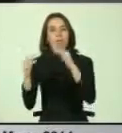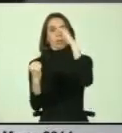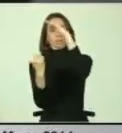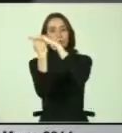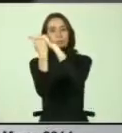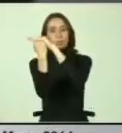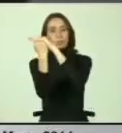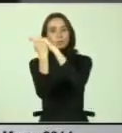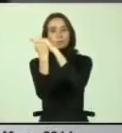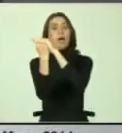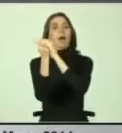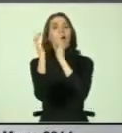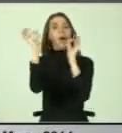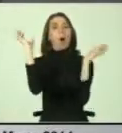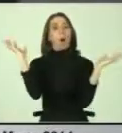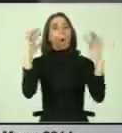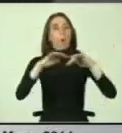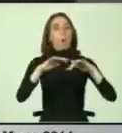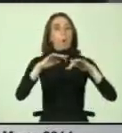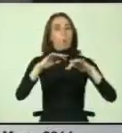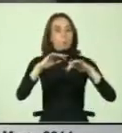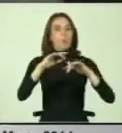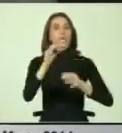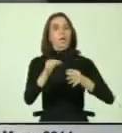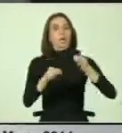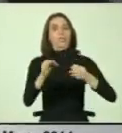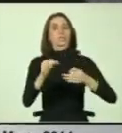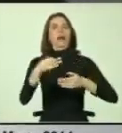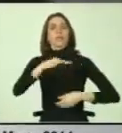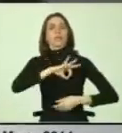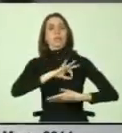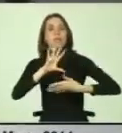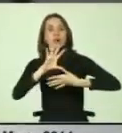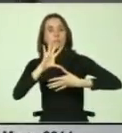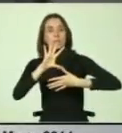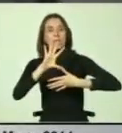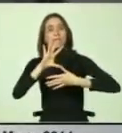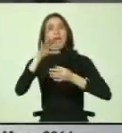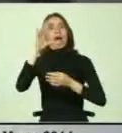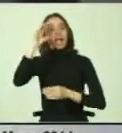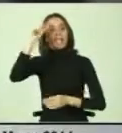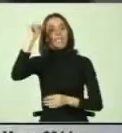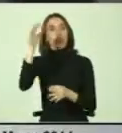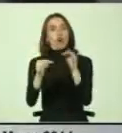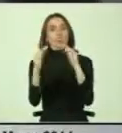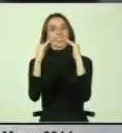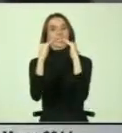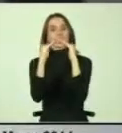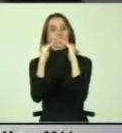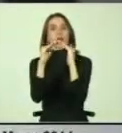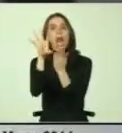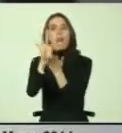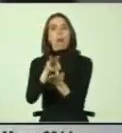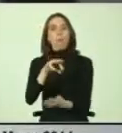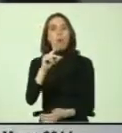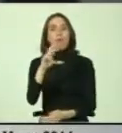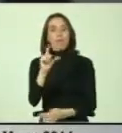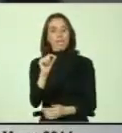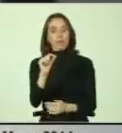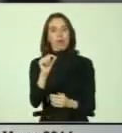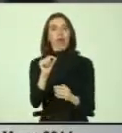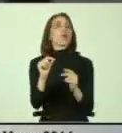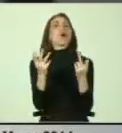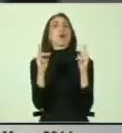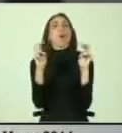y en este mismo marco de la Cumbre Judicial Iberoamericana creó lo que se denominó el Tribunal Modelo. Es un tribunal, un marco